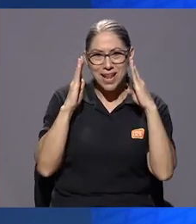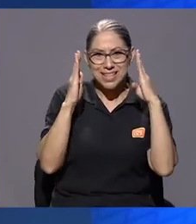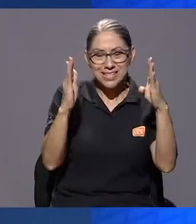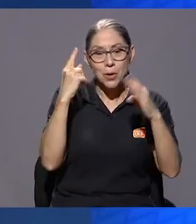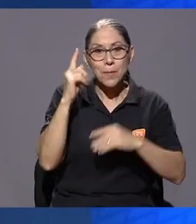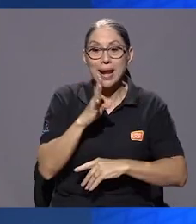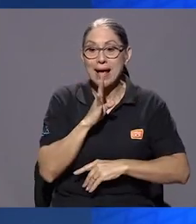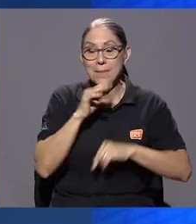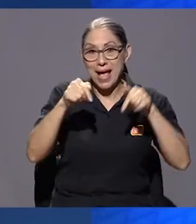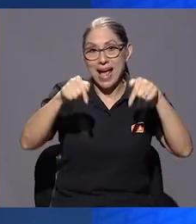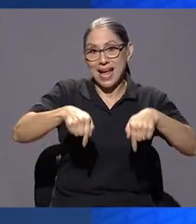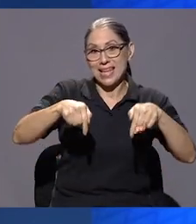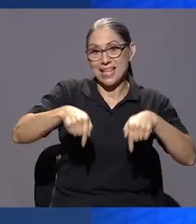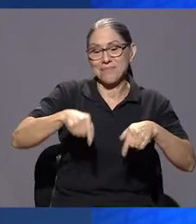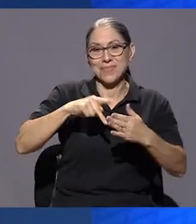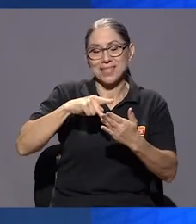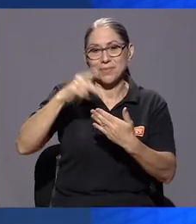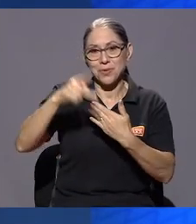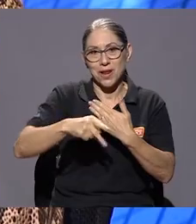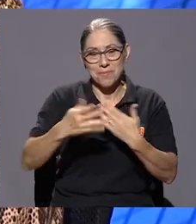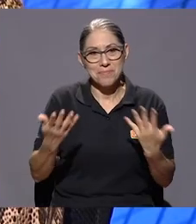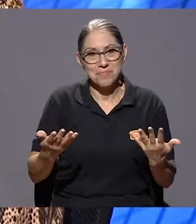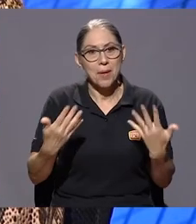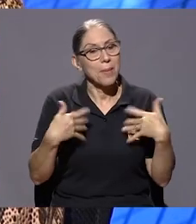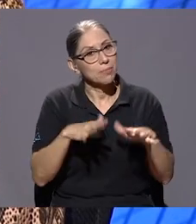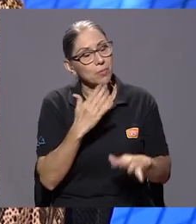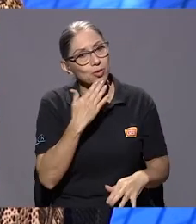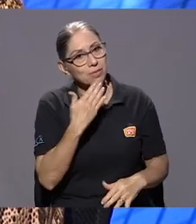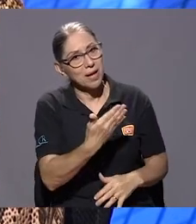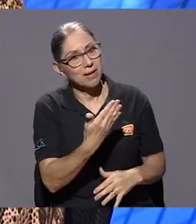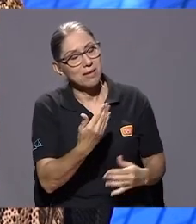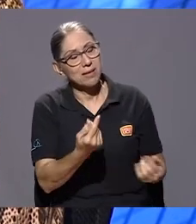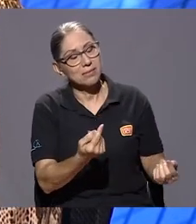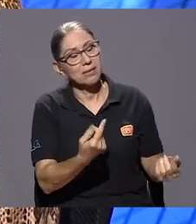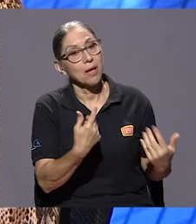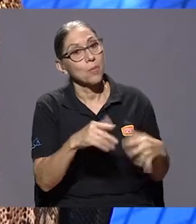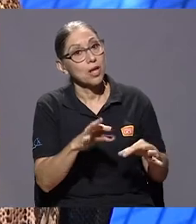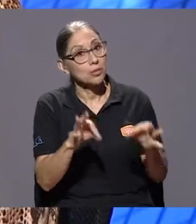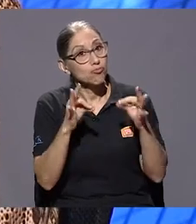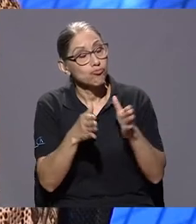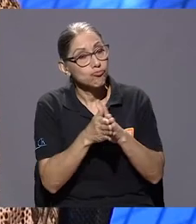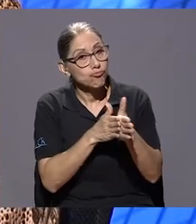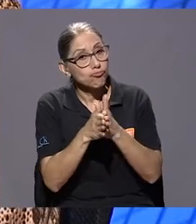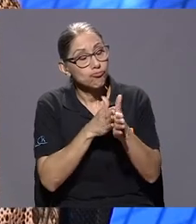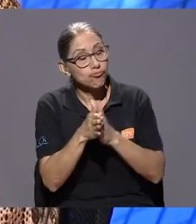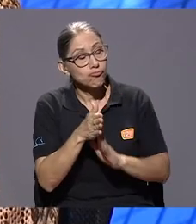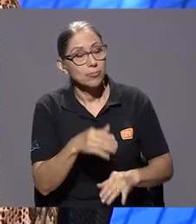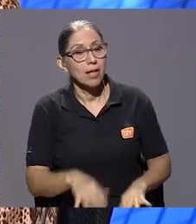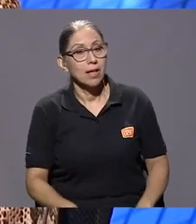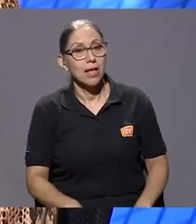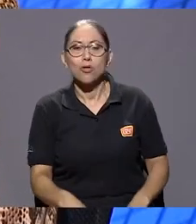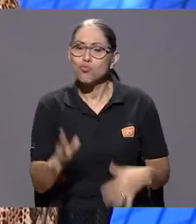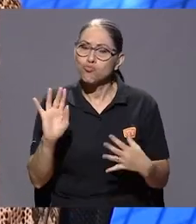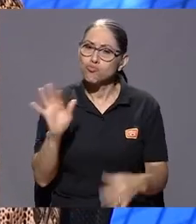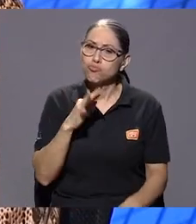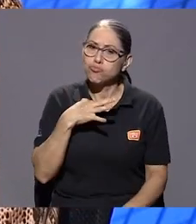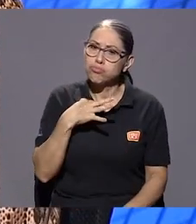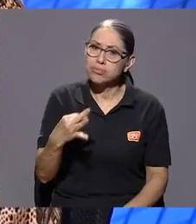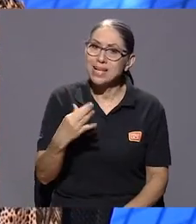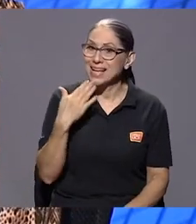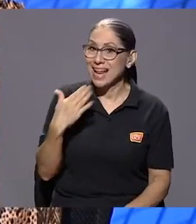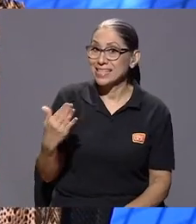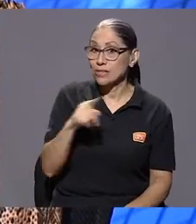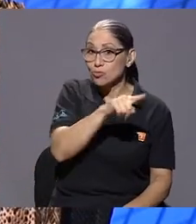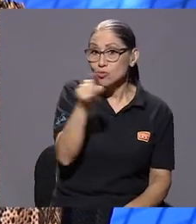en este programa. Y más bien, muchísimas gracias, porque ha estado muy rica la charla. No, un placer. Más bien, muchísimas gracias. En redes sociales pueden